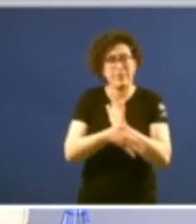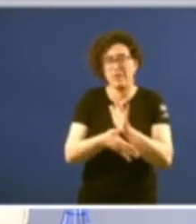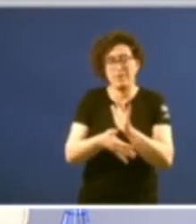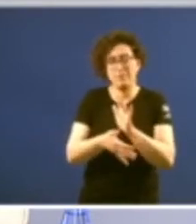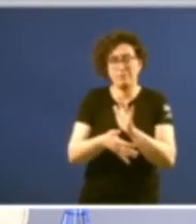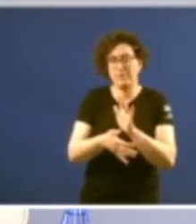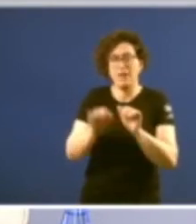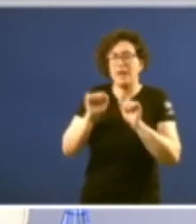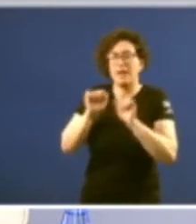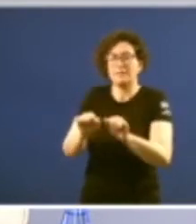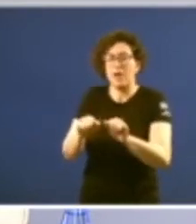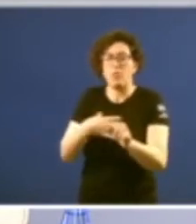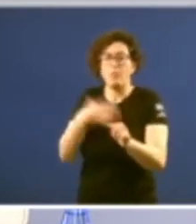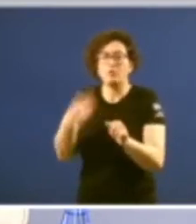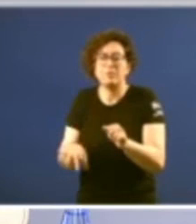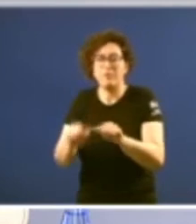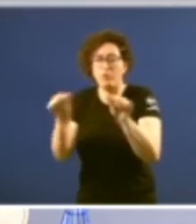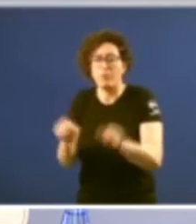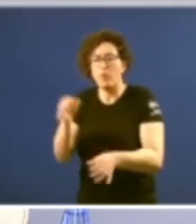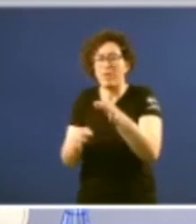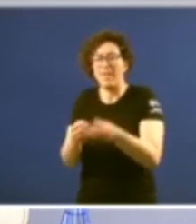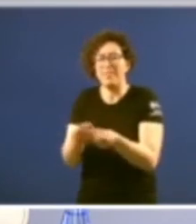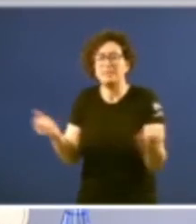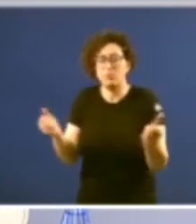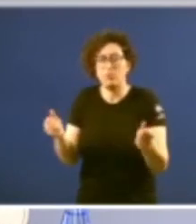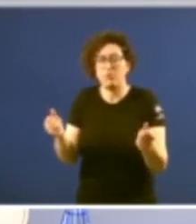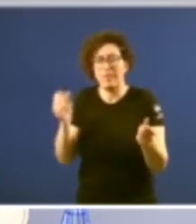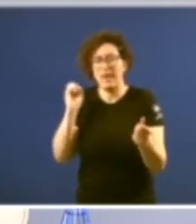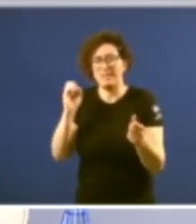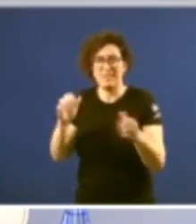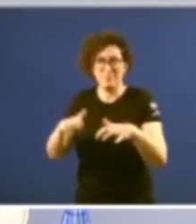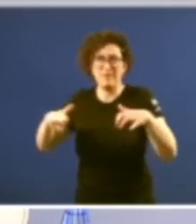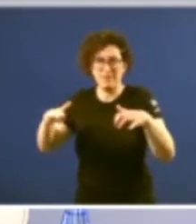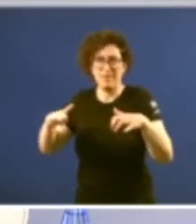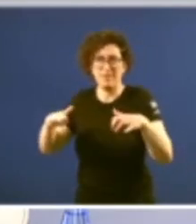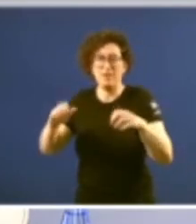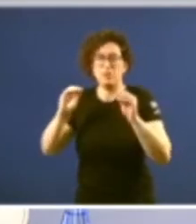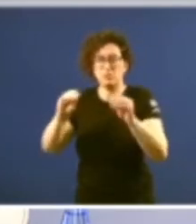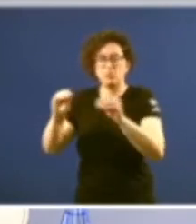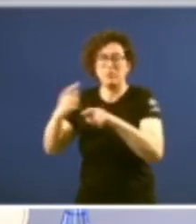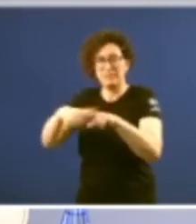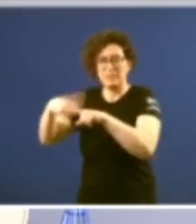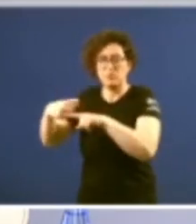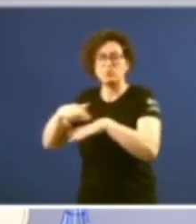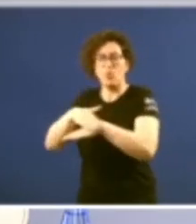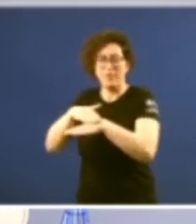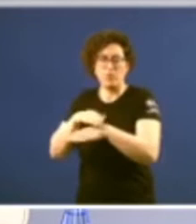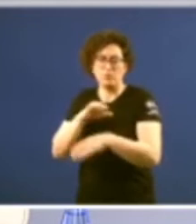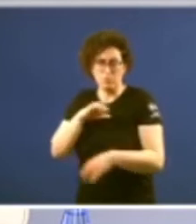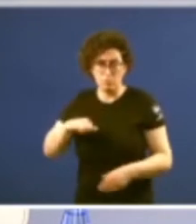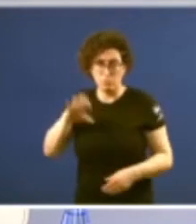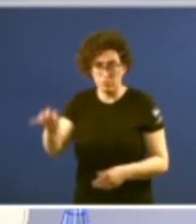de toda posibilidade xerídica de disolución da asamblea polos respectivos executivos autonómicos